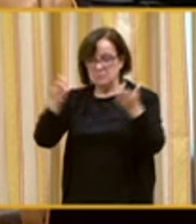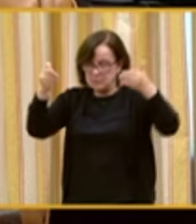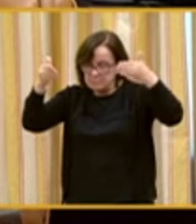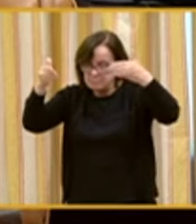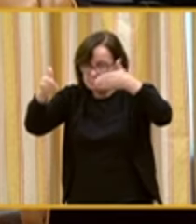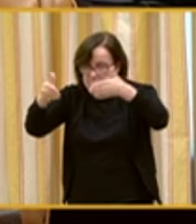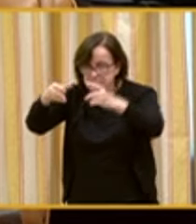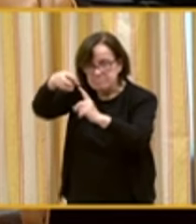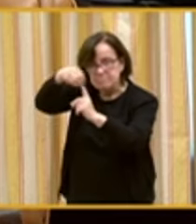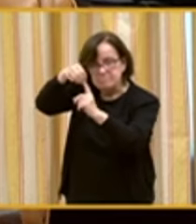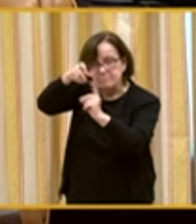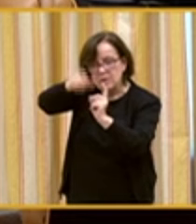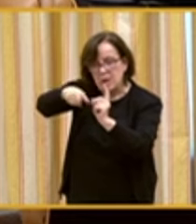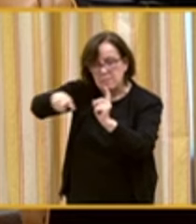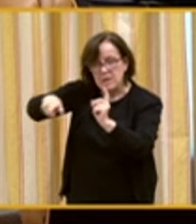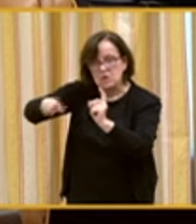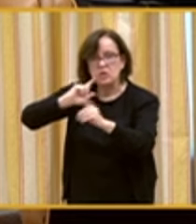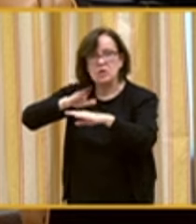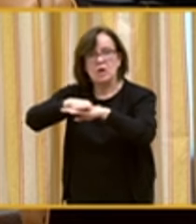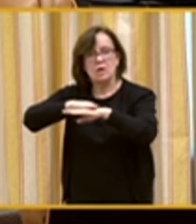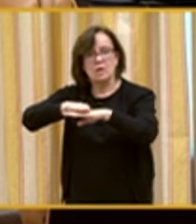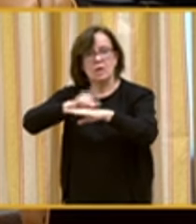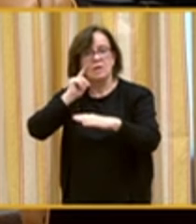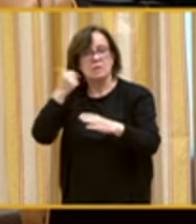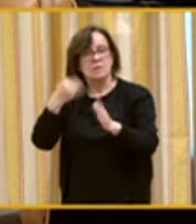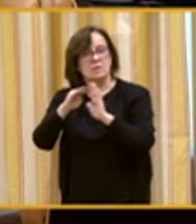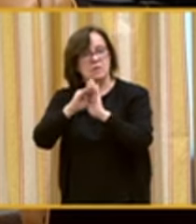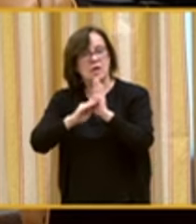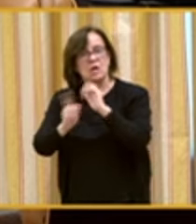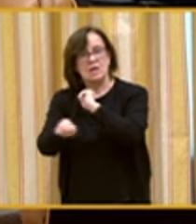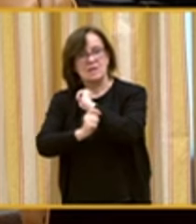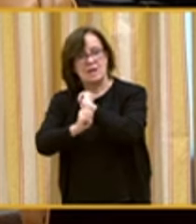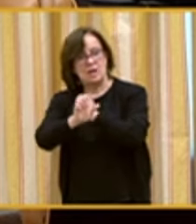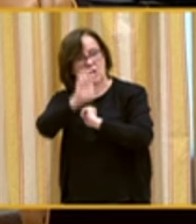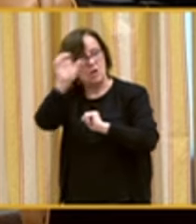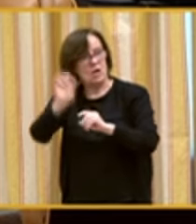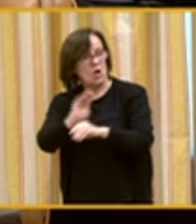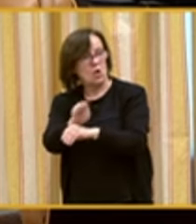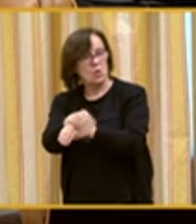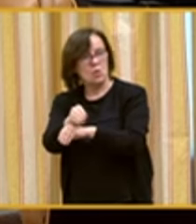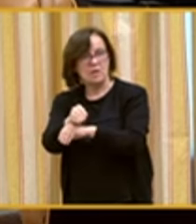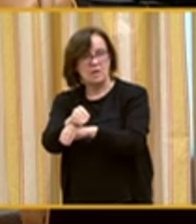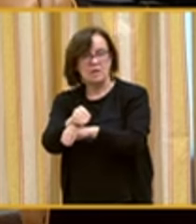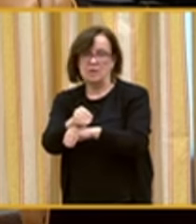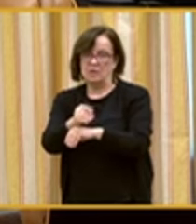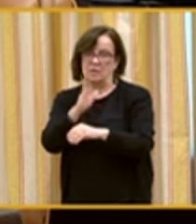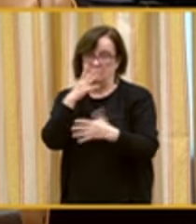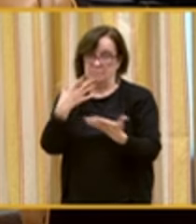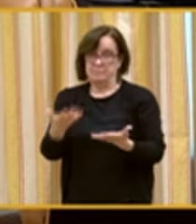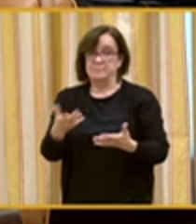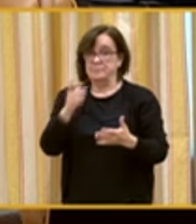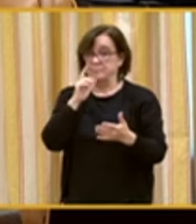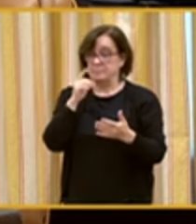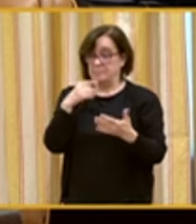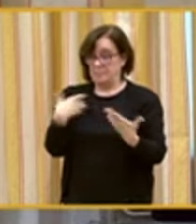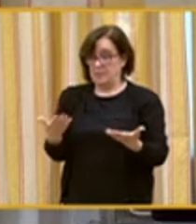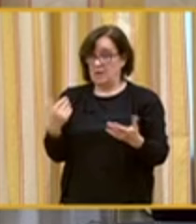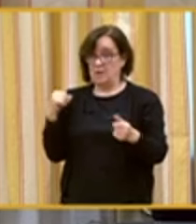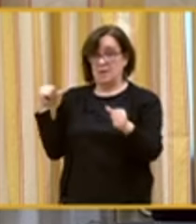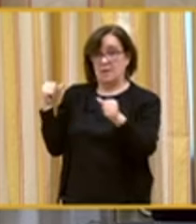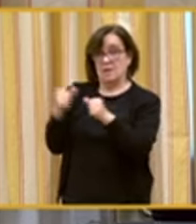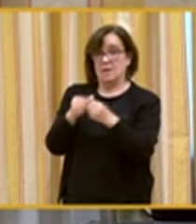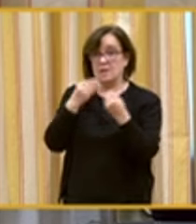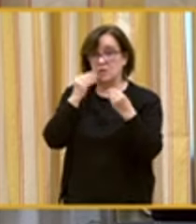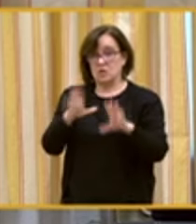personas y de base comunitaria, tal y como marca la Estrategia Europea de Cuidados de Larga Duración. A lo largo de nuestra historia,